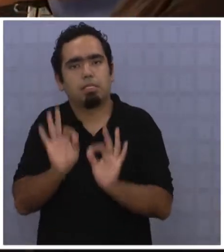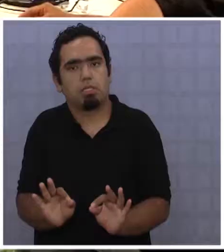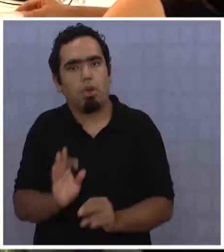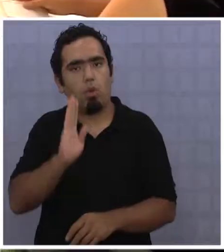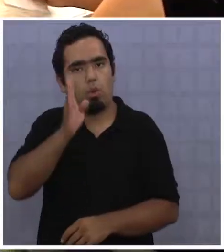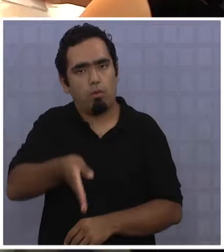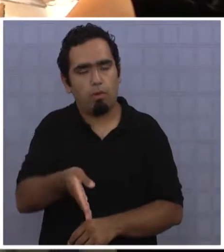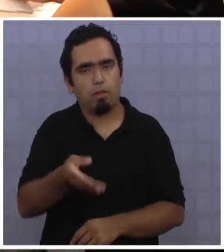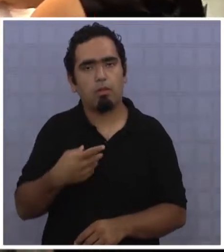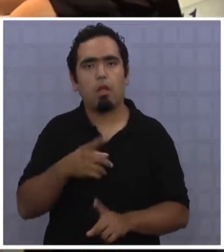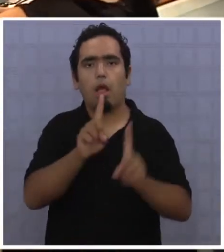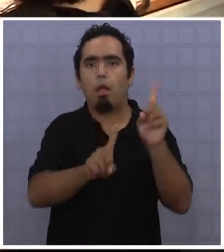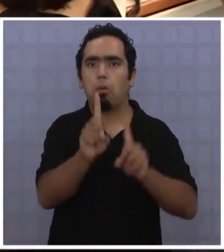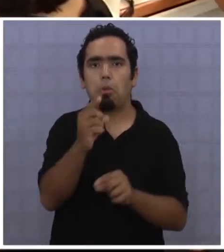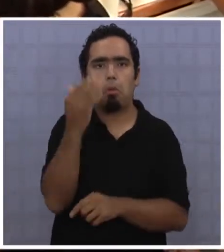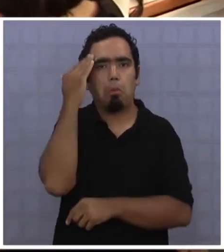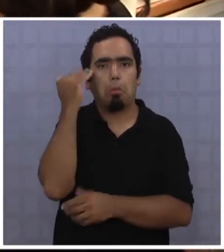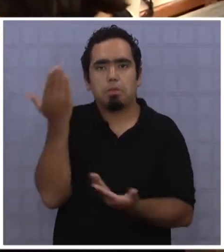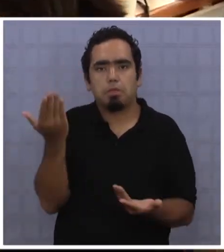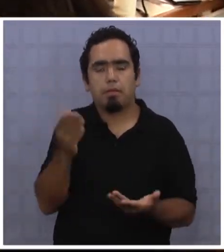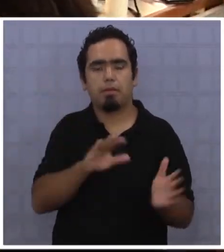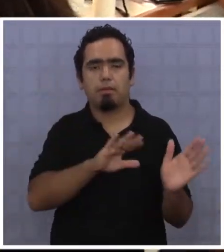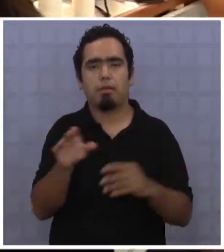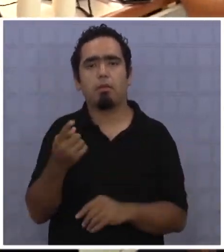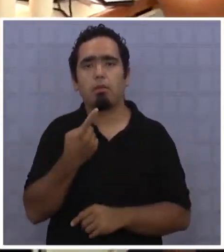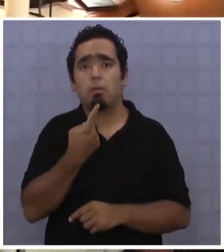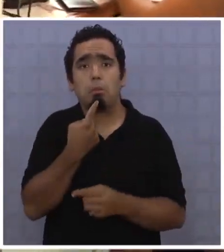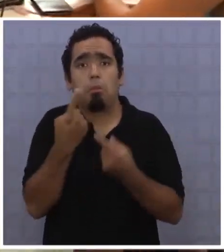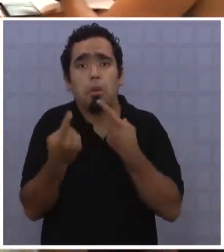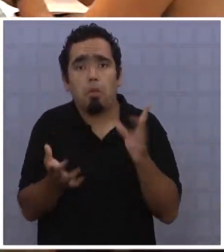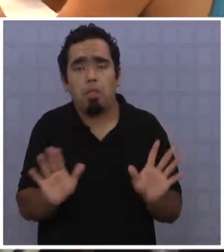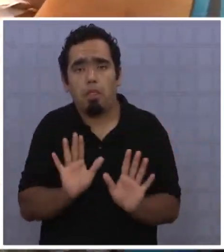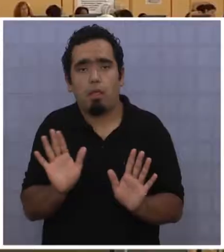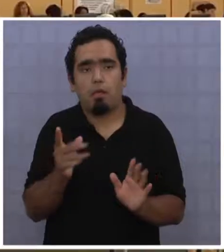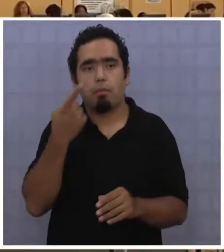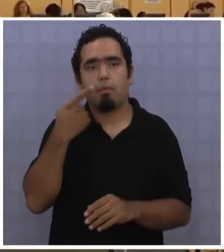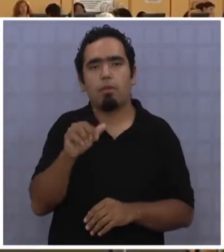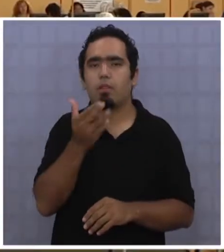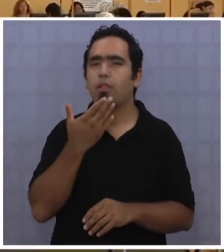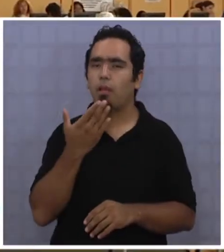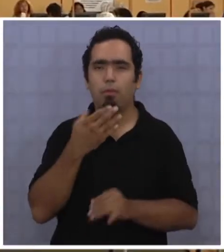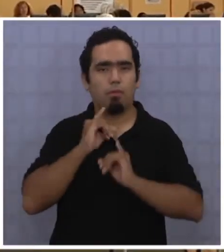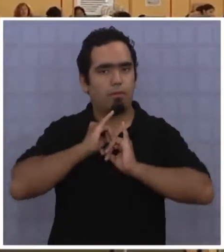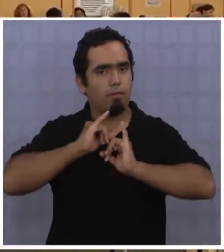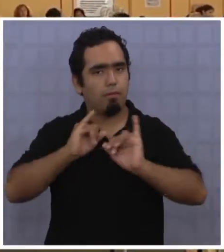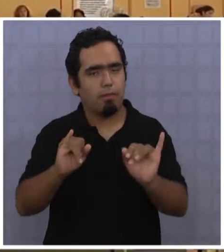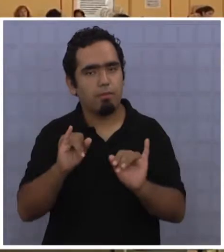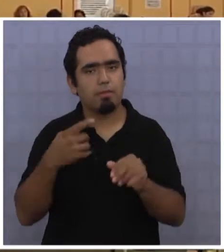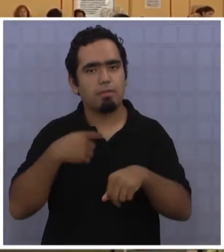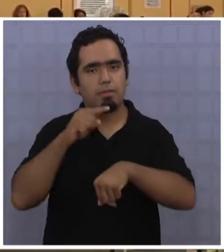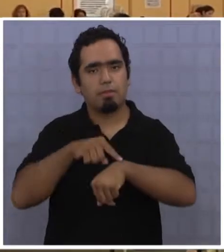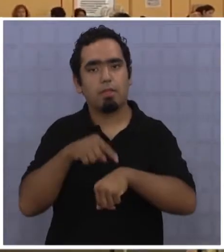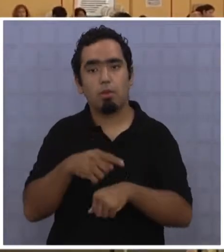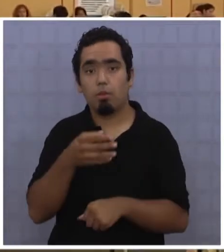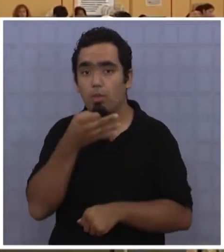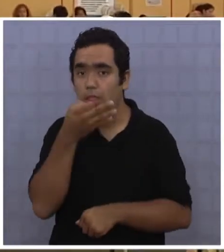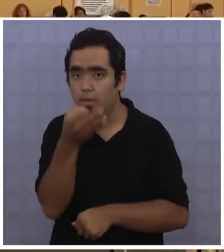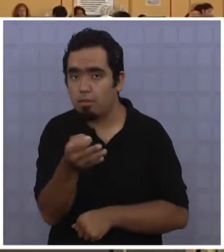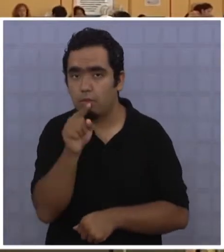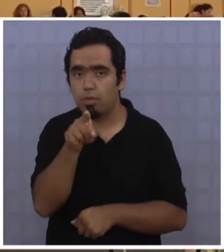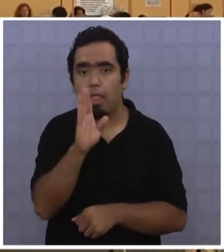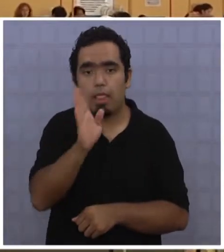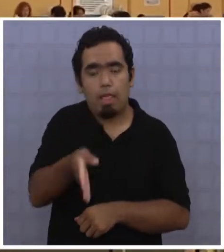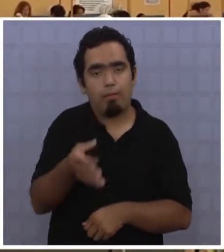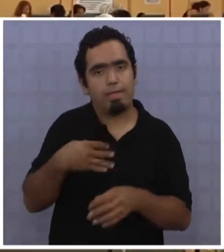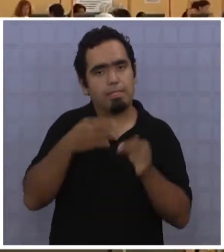pocos se informan. No pregunten en realidad, pero tampoco le dan la información tampoco al momento y díganse que usted va a comprar un